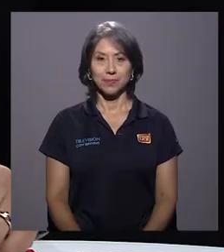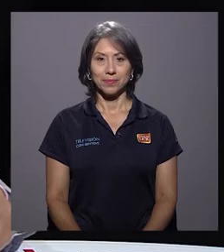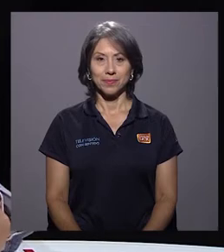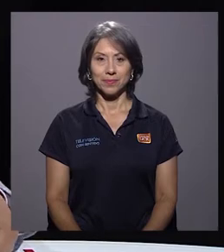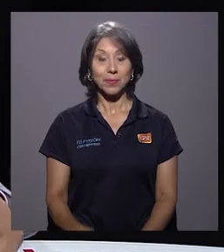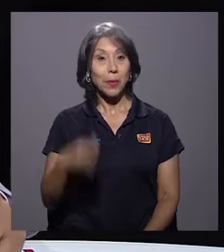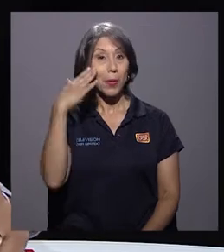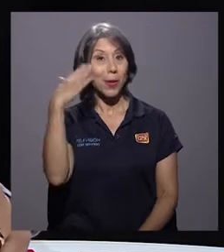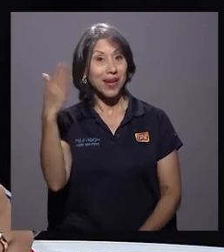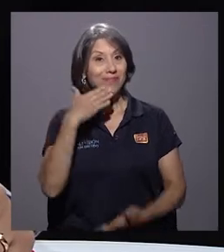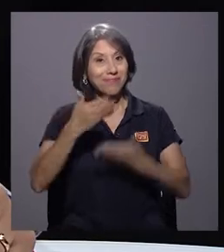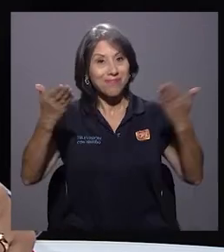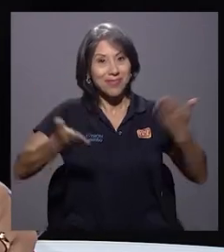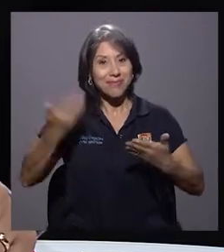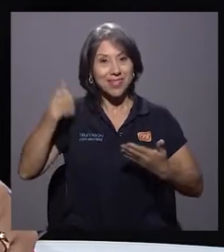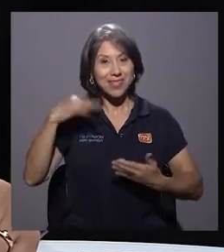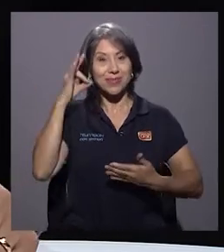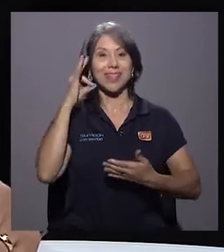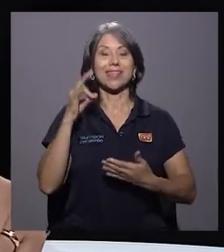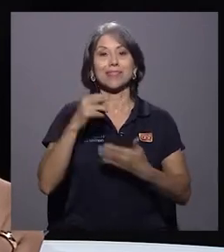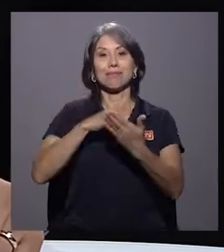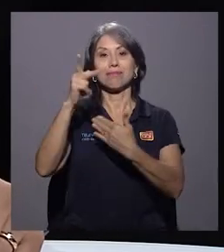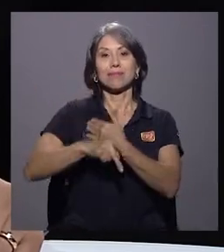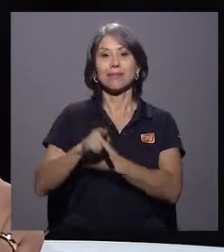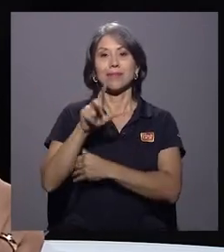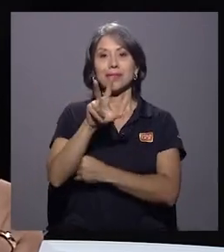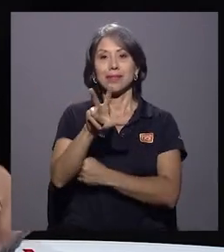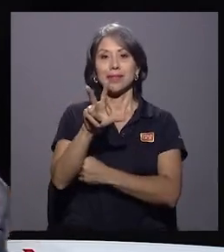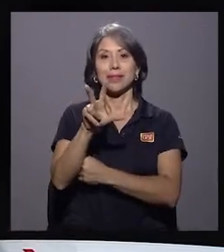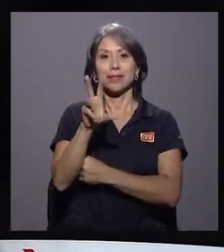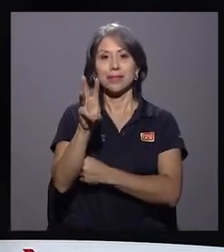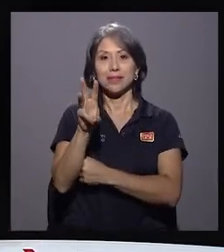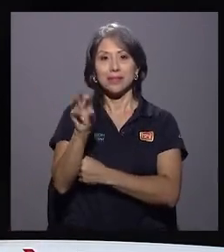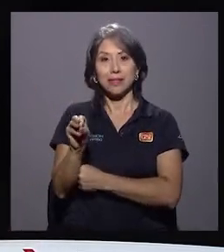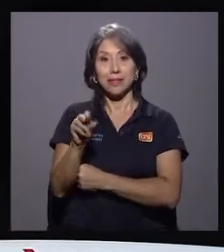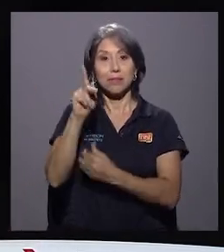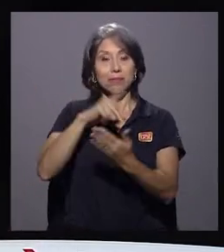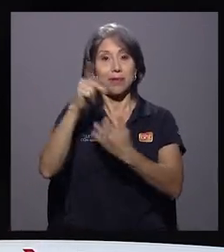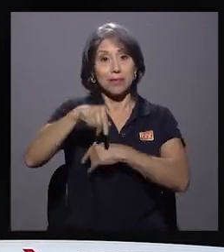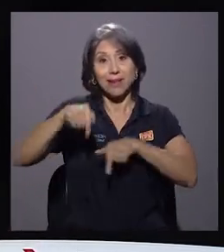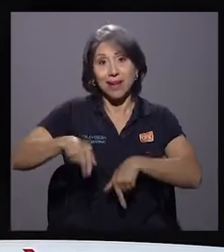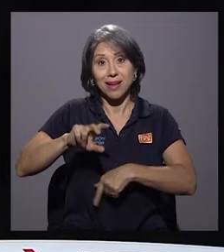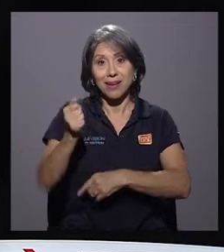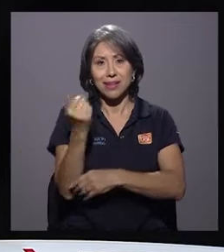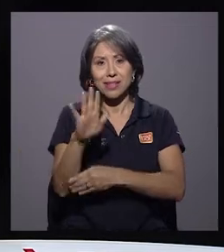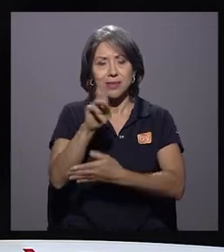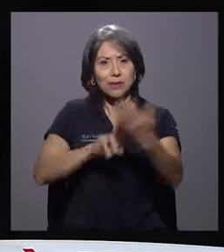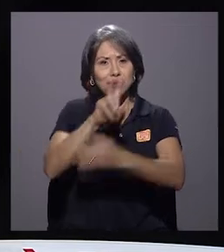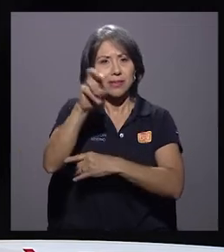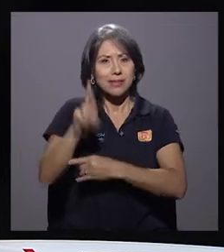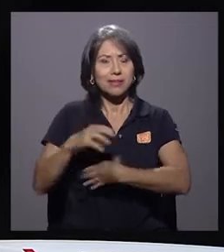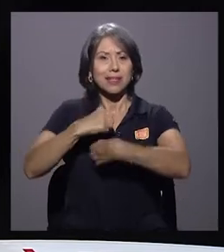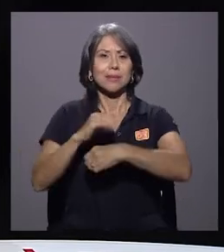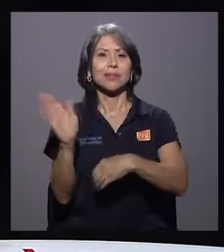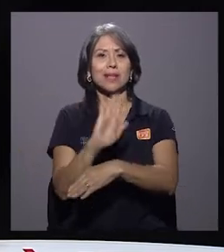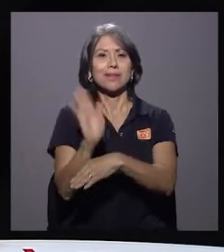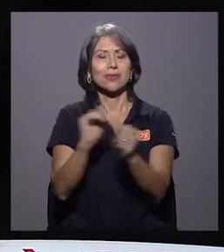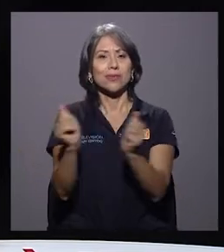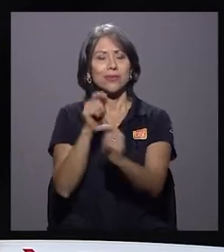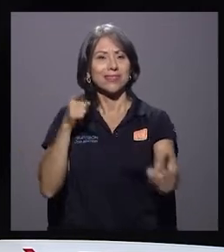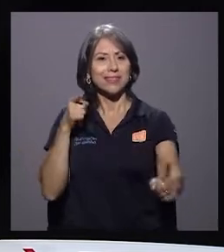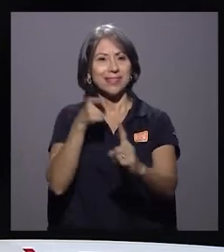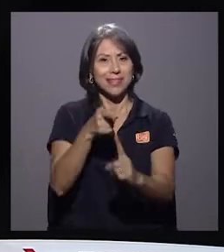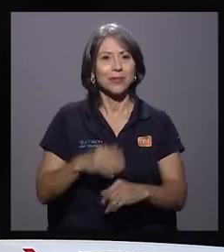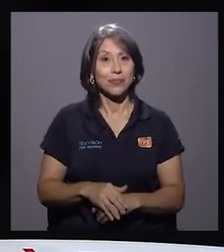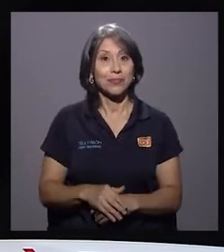Hola, bienvenidos y bienvenidos a 360, un programa acá del canal 15 Universidad de Costa Rica, donde hacemos televisión con sentido